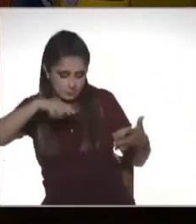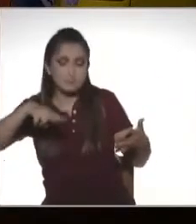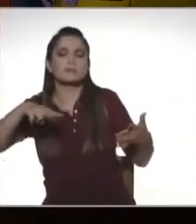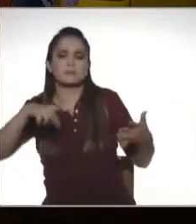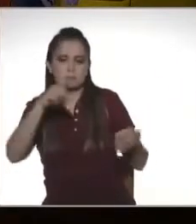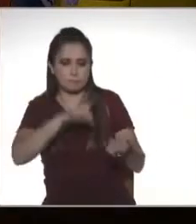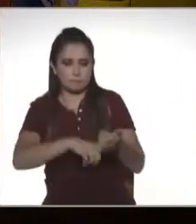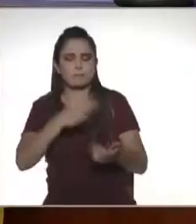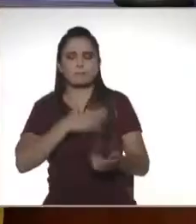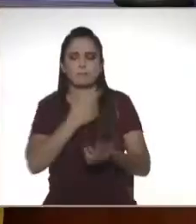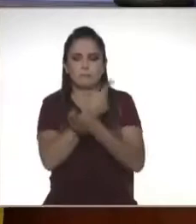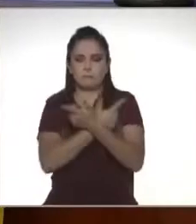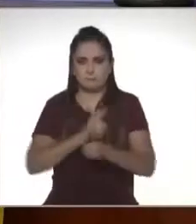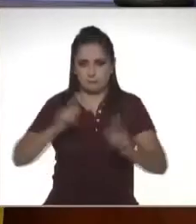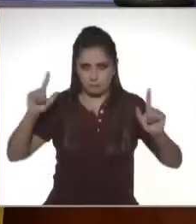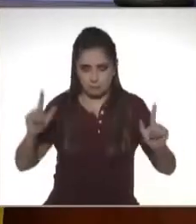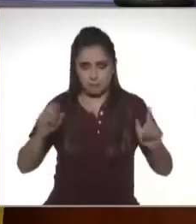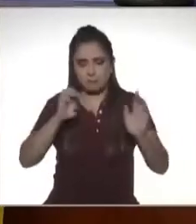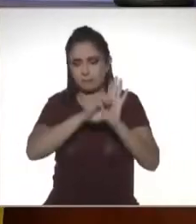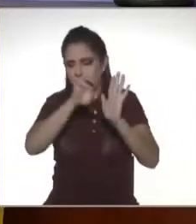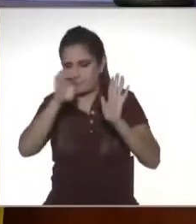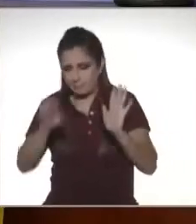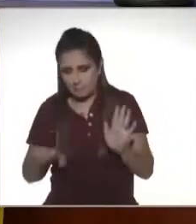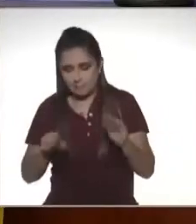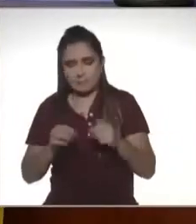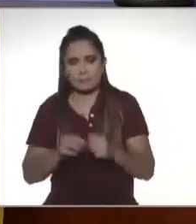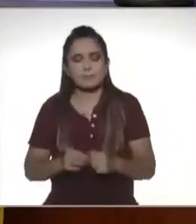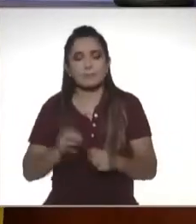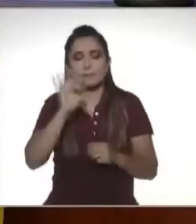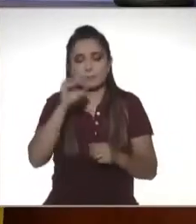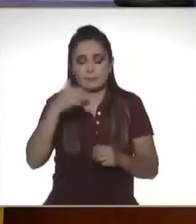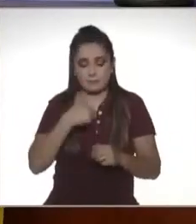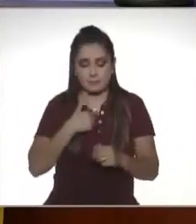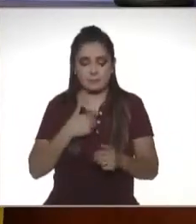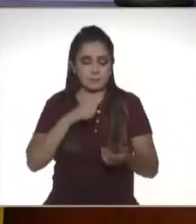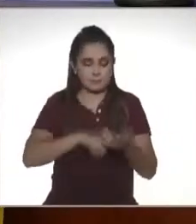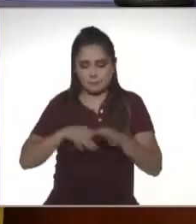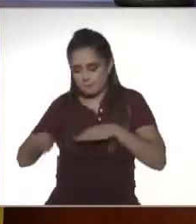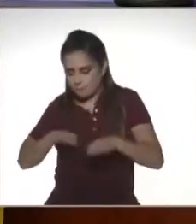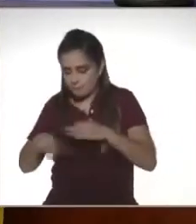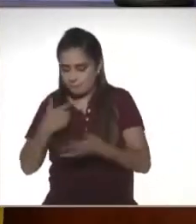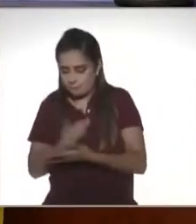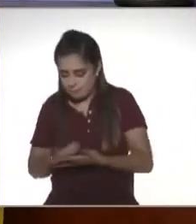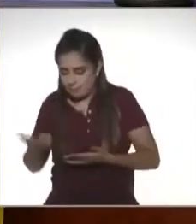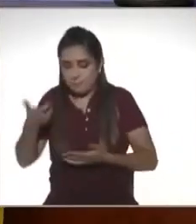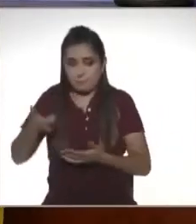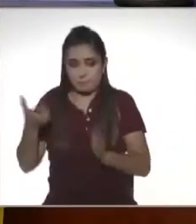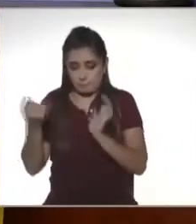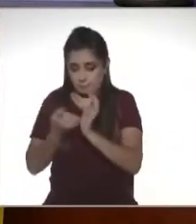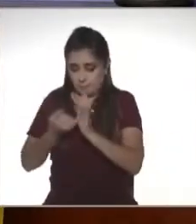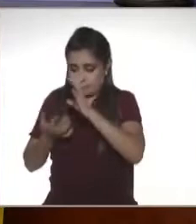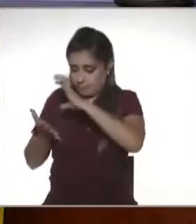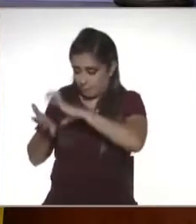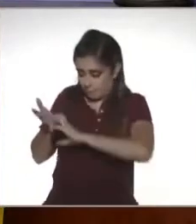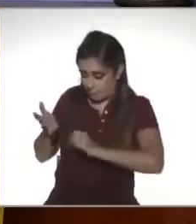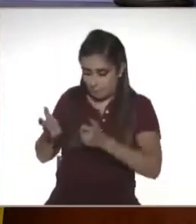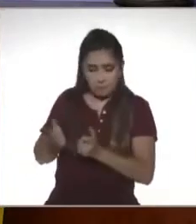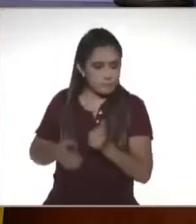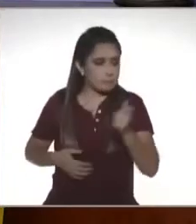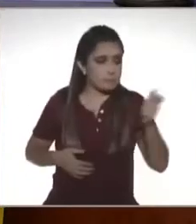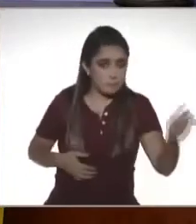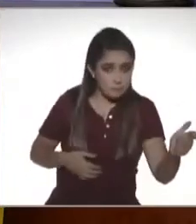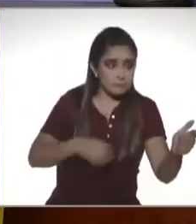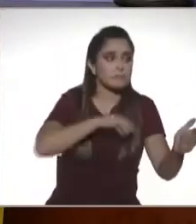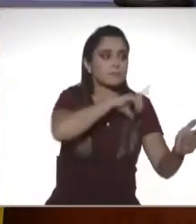manera libre y segura. Por ejemplo, cuando nosotros damos una contribución, lo que esperamos de regreso son